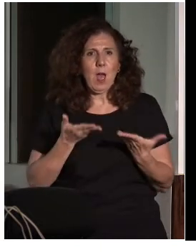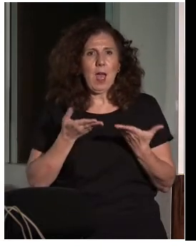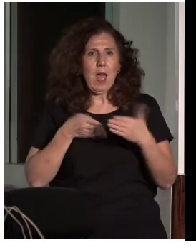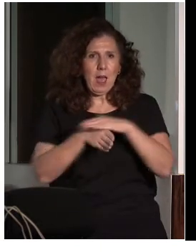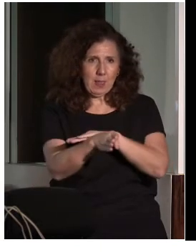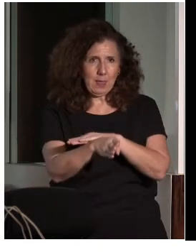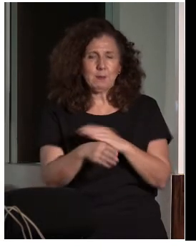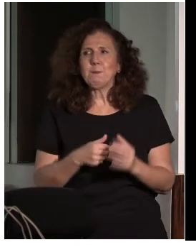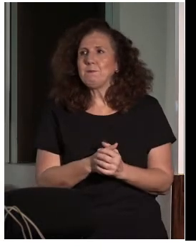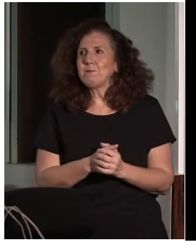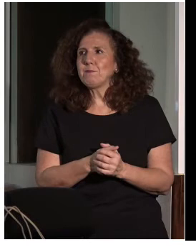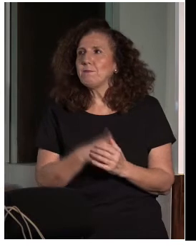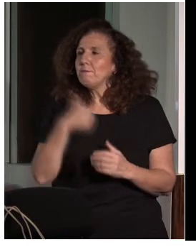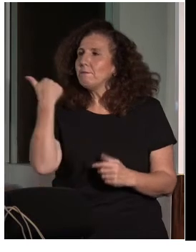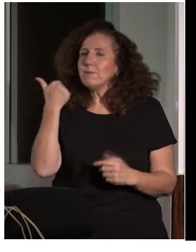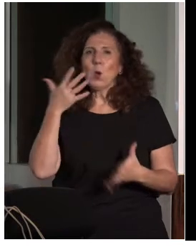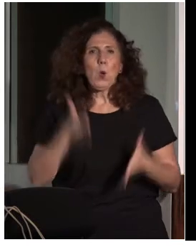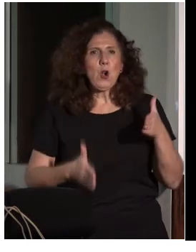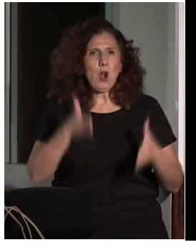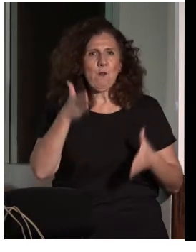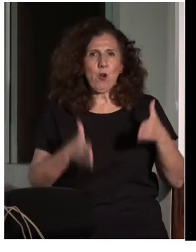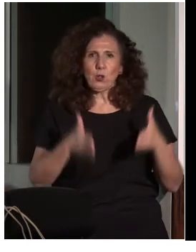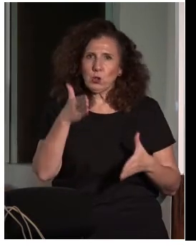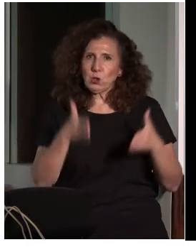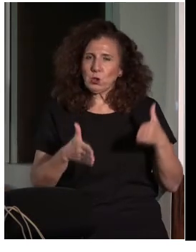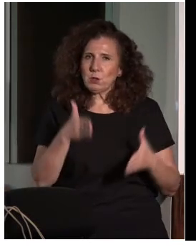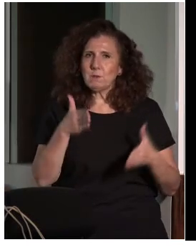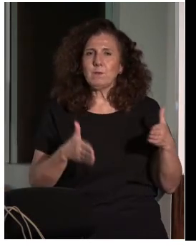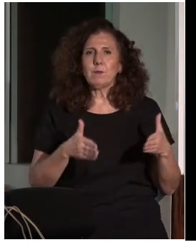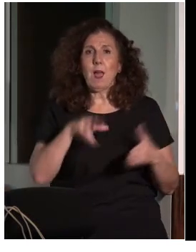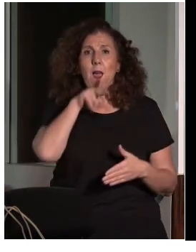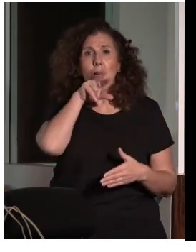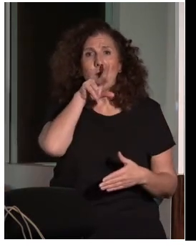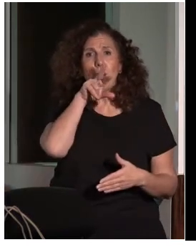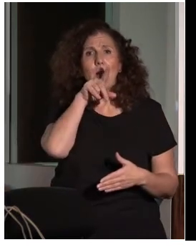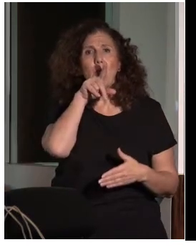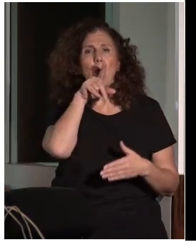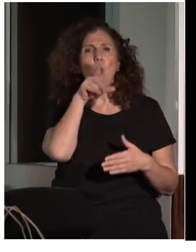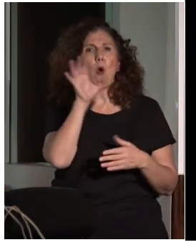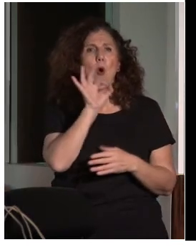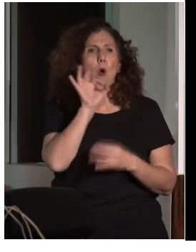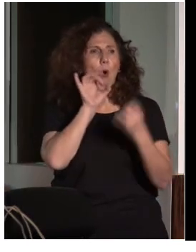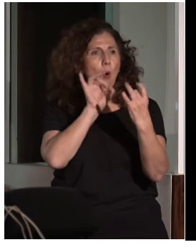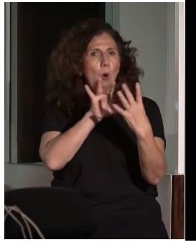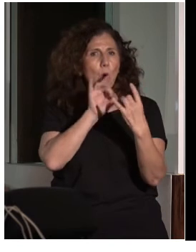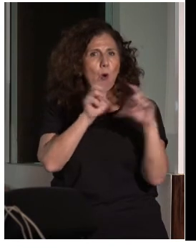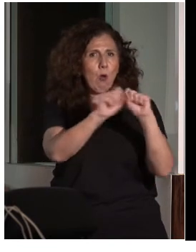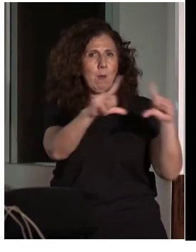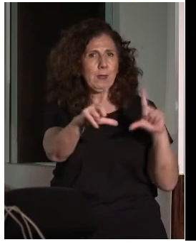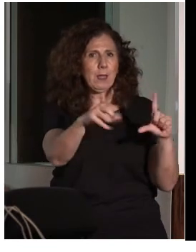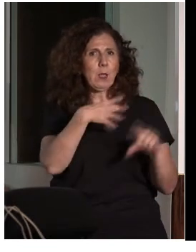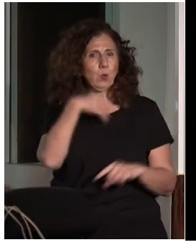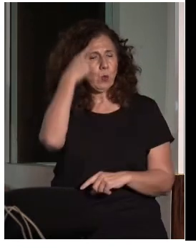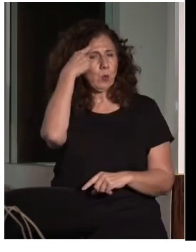APACA es un robot en el que, hablándole o interactuando con la pantalla, te da mensajes de lo que te vas a